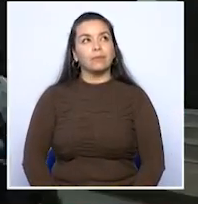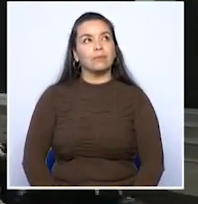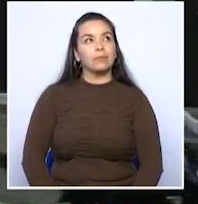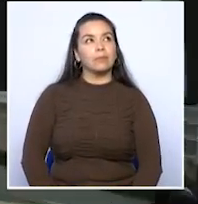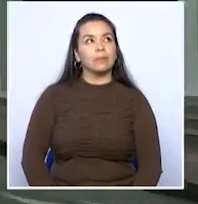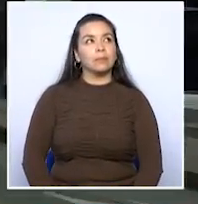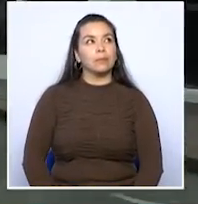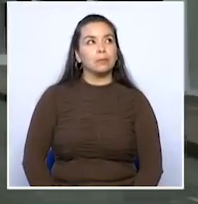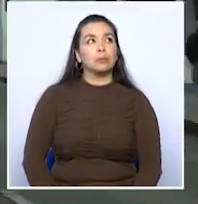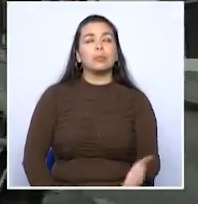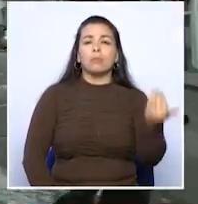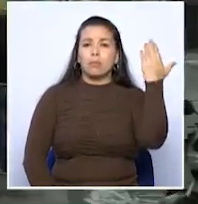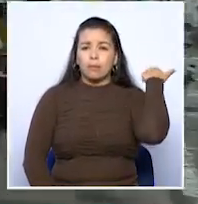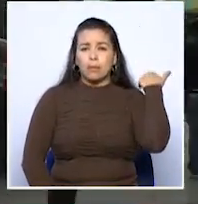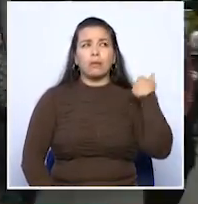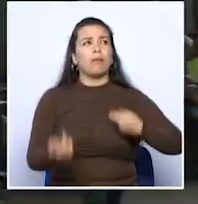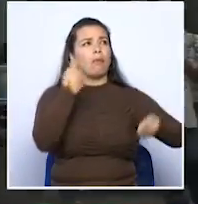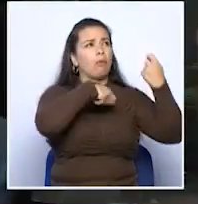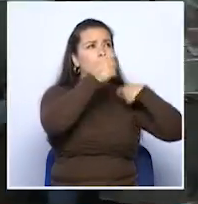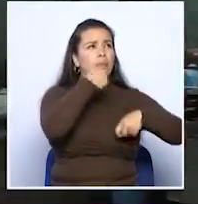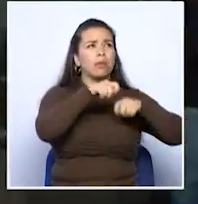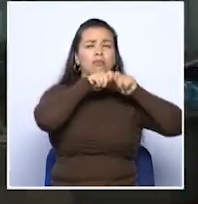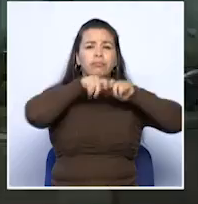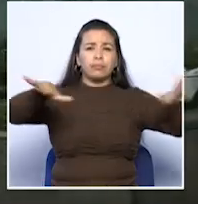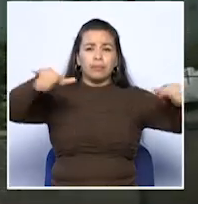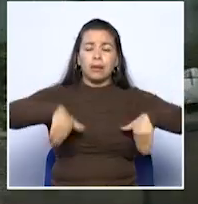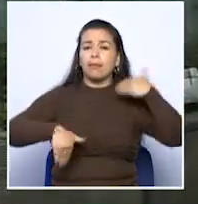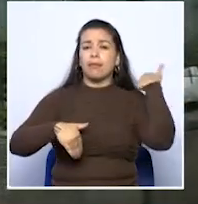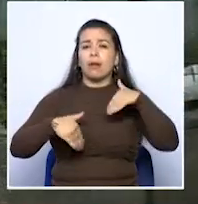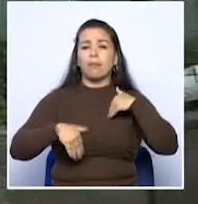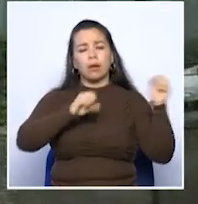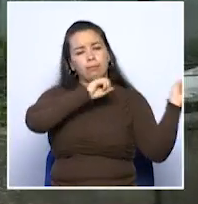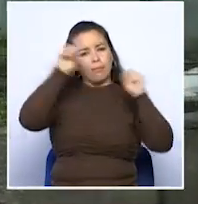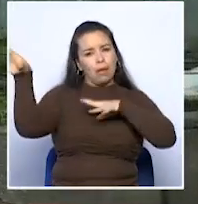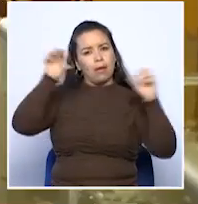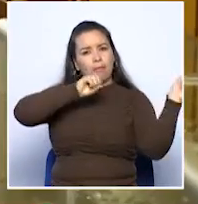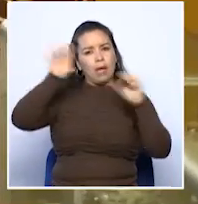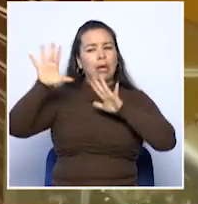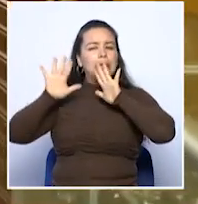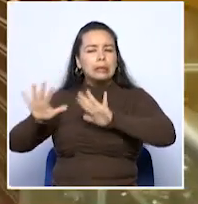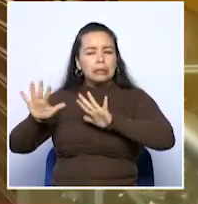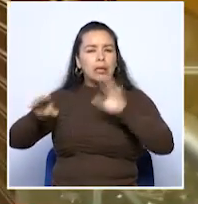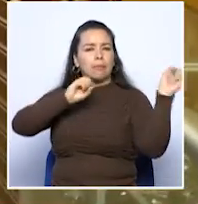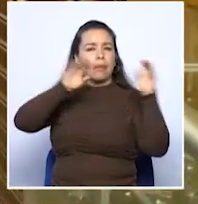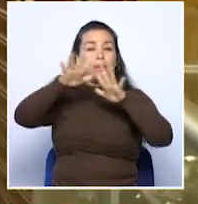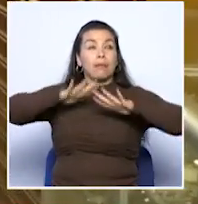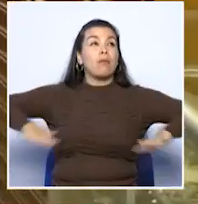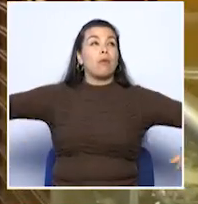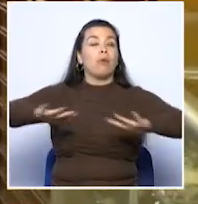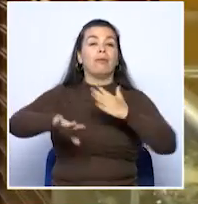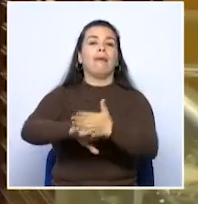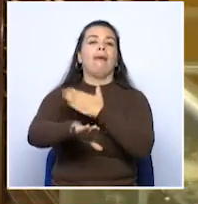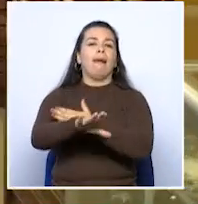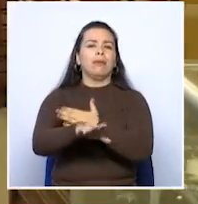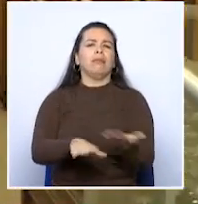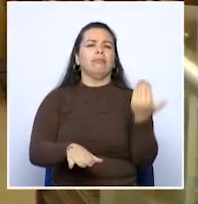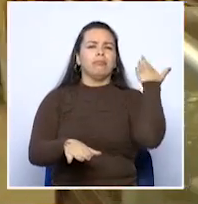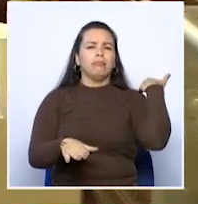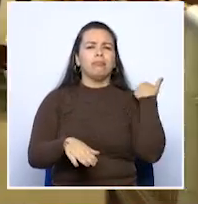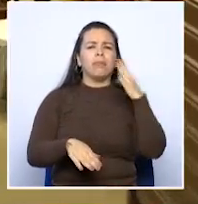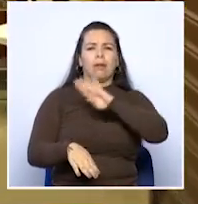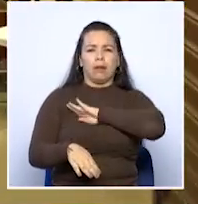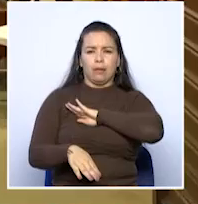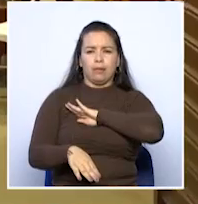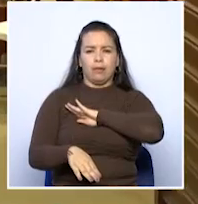Desde hace varios años, comerciantes populares en Armenia fueron reubicados temporalmente en el lote donde antiguamente funcionaba la